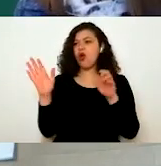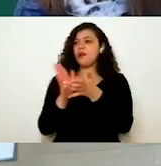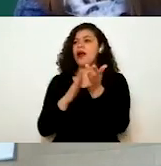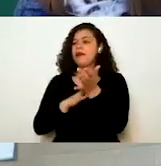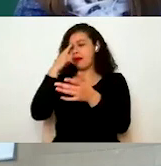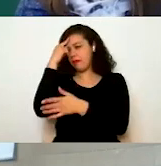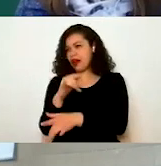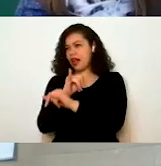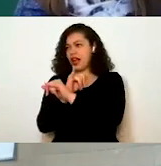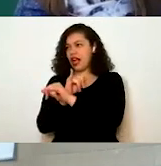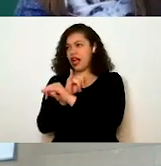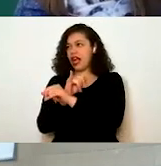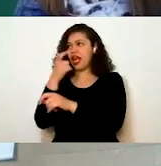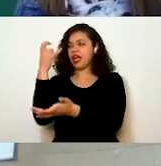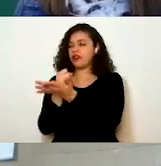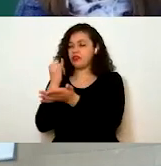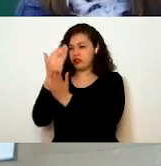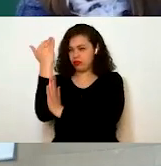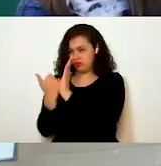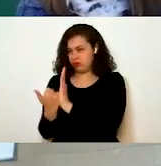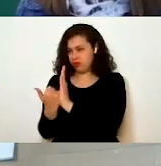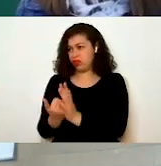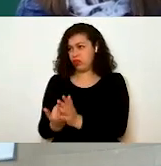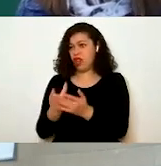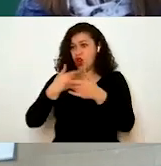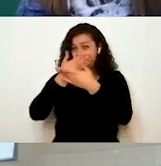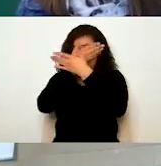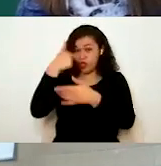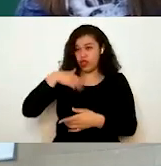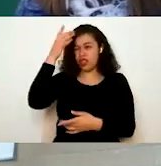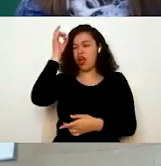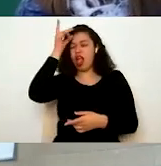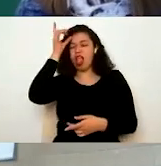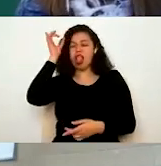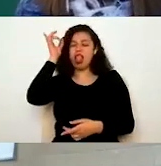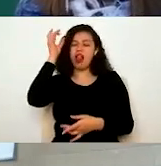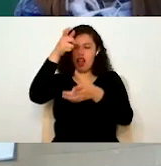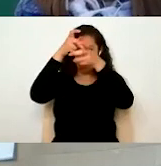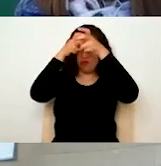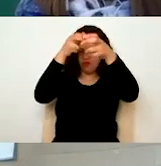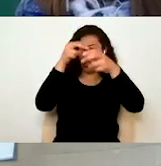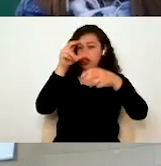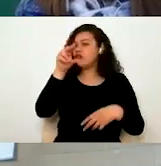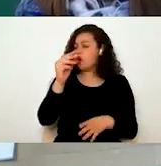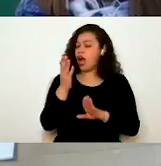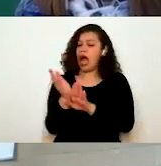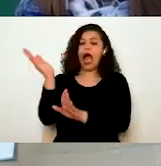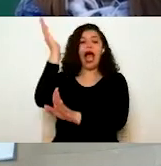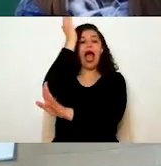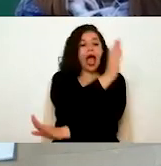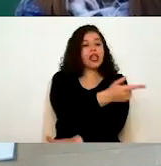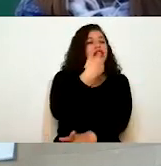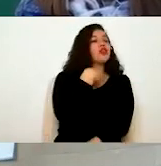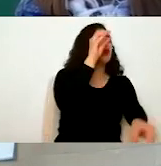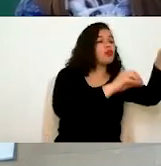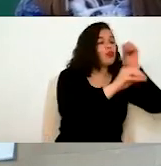Bueno, no es que uno sea todo logo, sino que nosotros tenemos unas fichas informativas previamente trabajadas con las áreas, de manera que yo